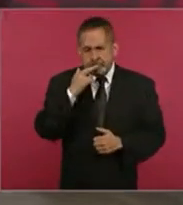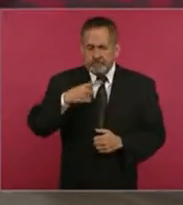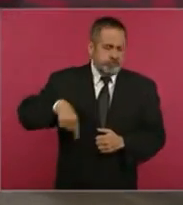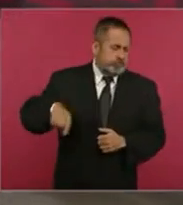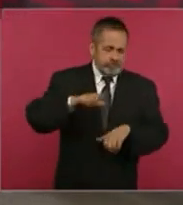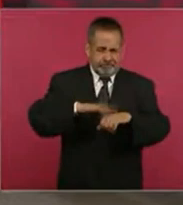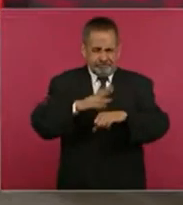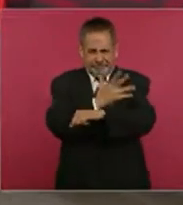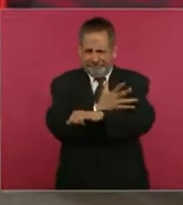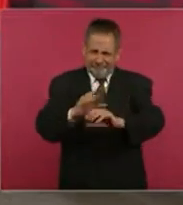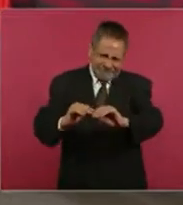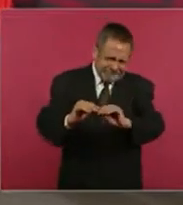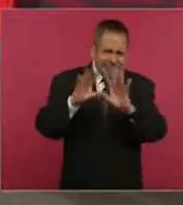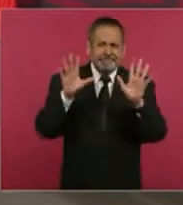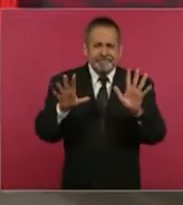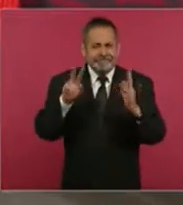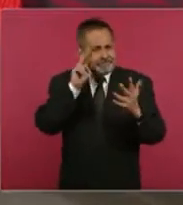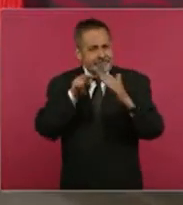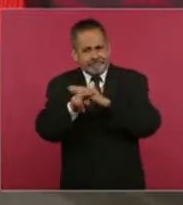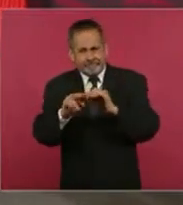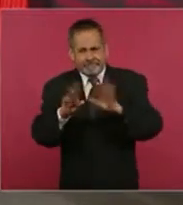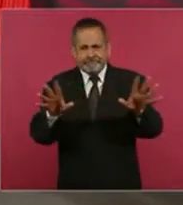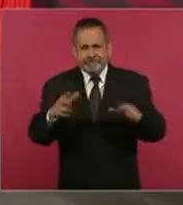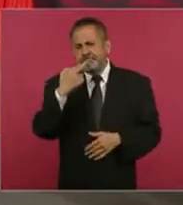todos la transparencia, no ocultar nada.